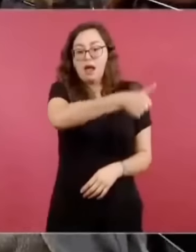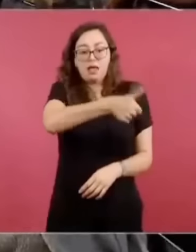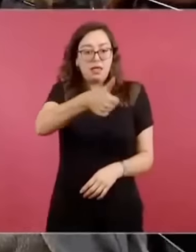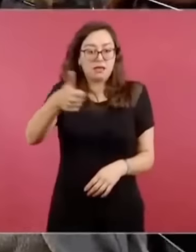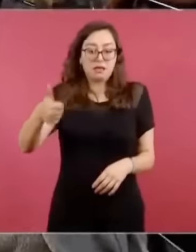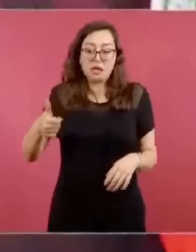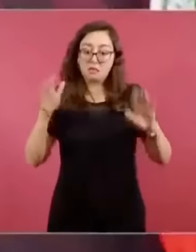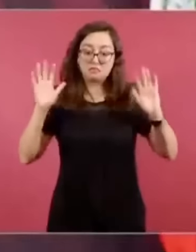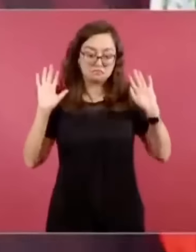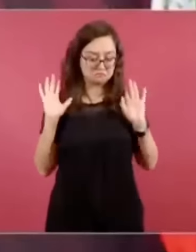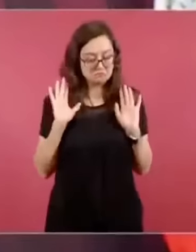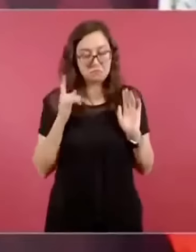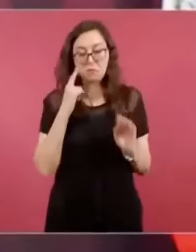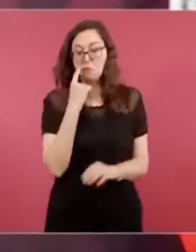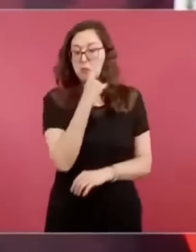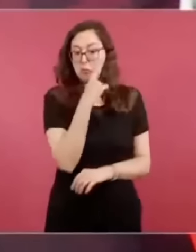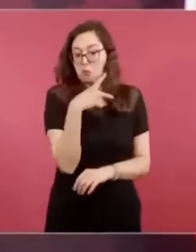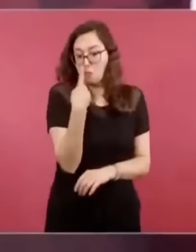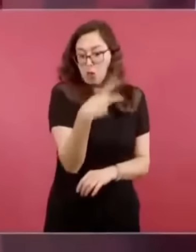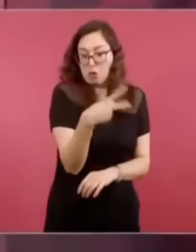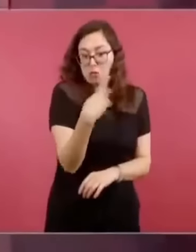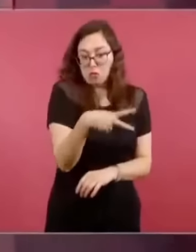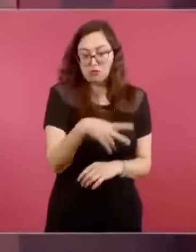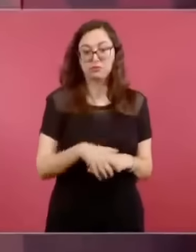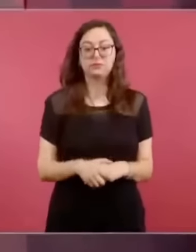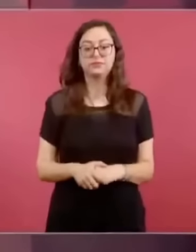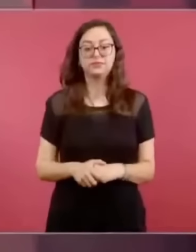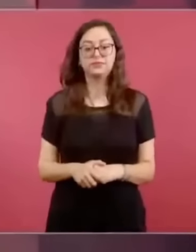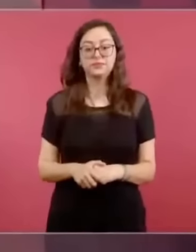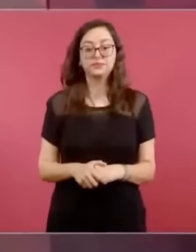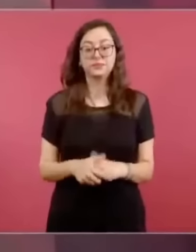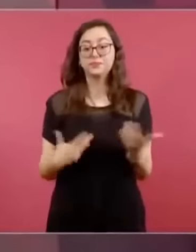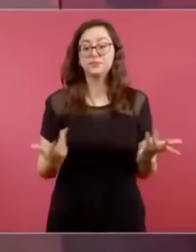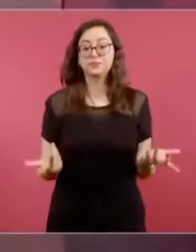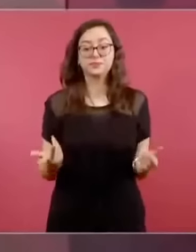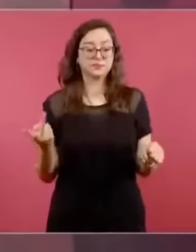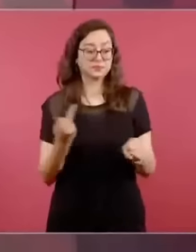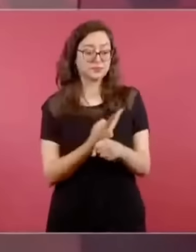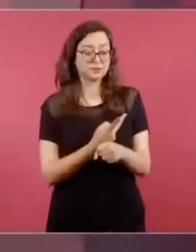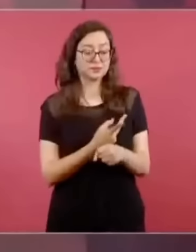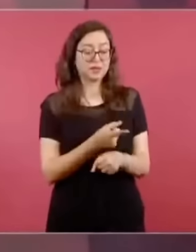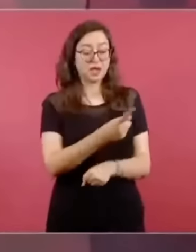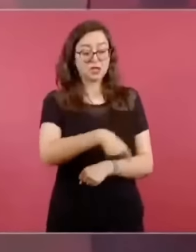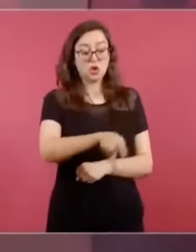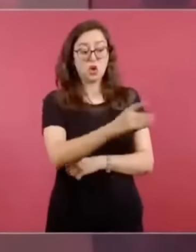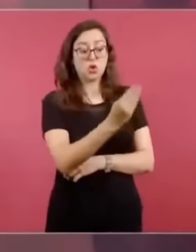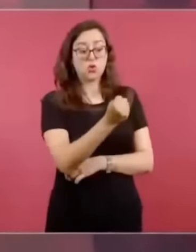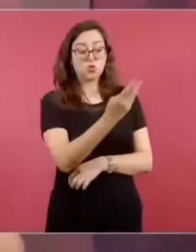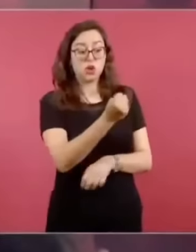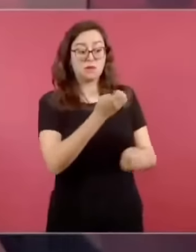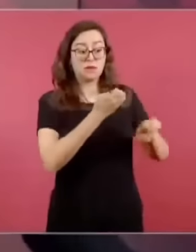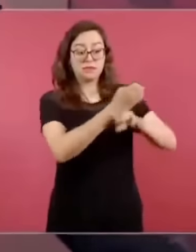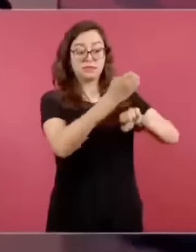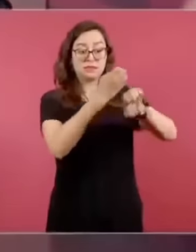Pienso que unos sostienen que van a hacer lo mejor que